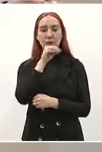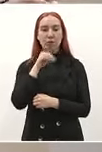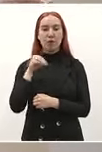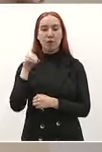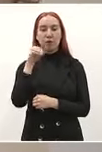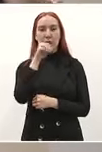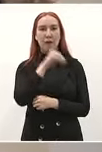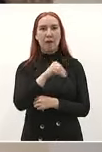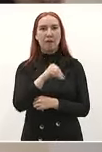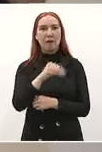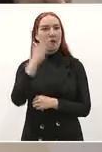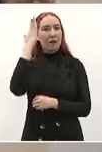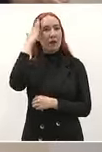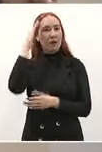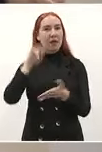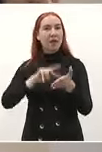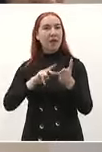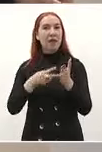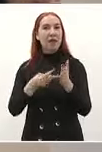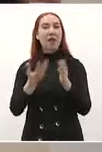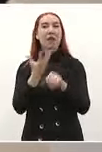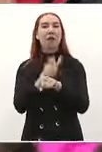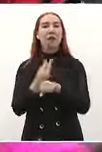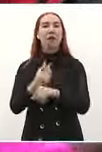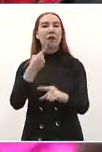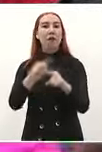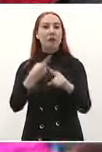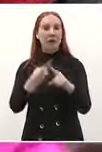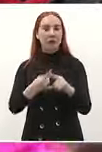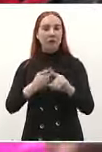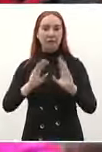ingenieros militares no